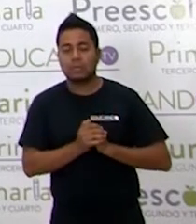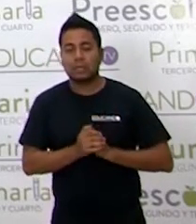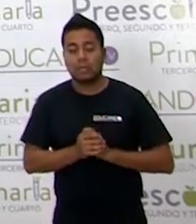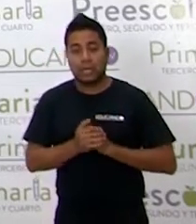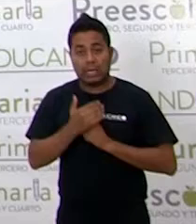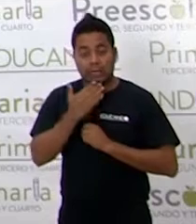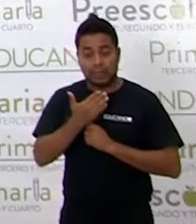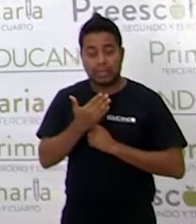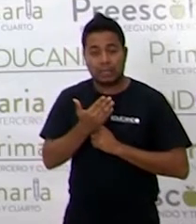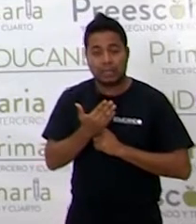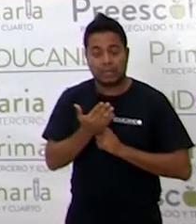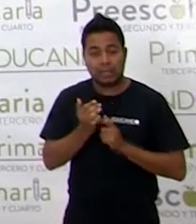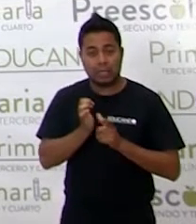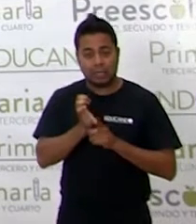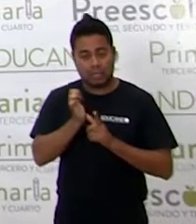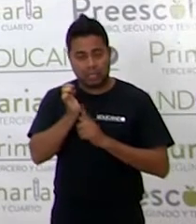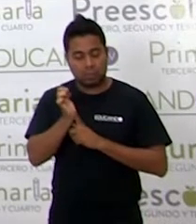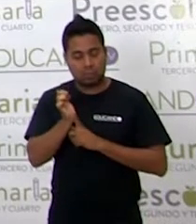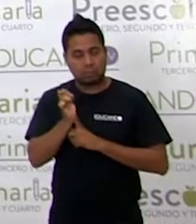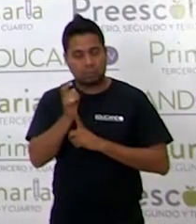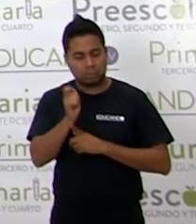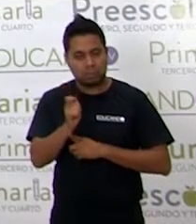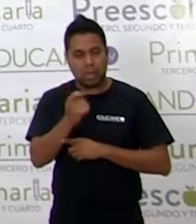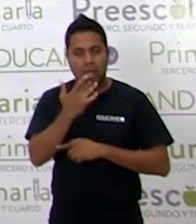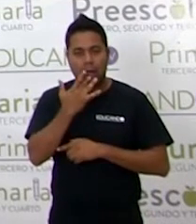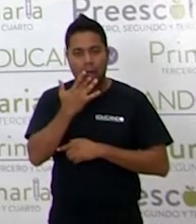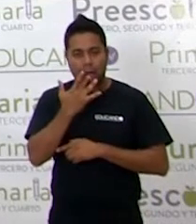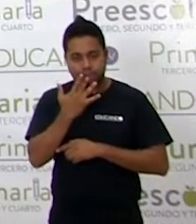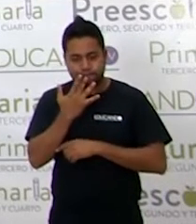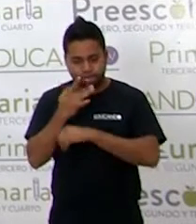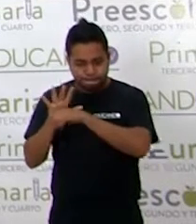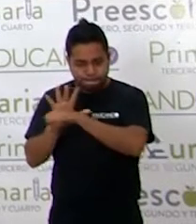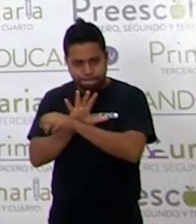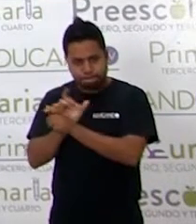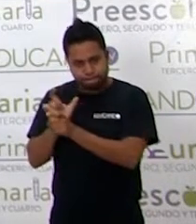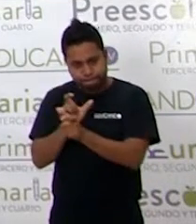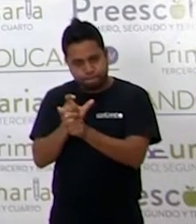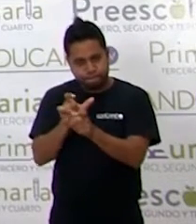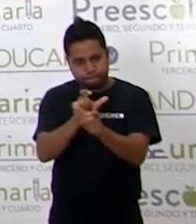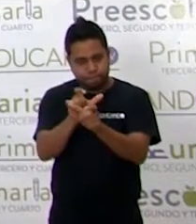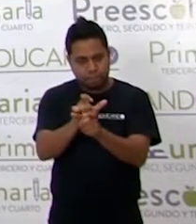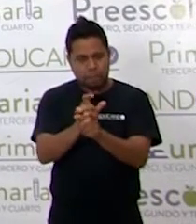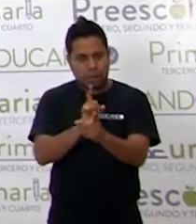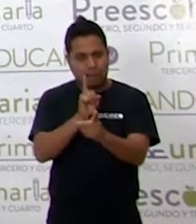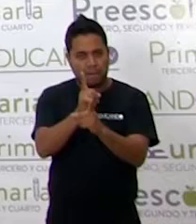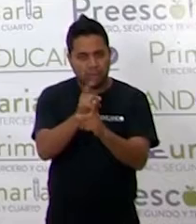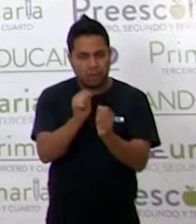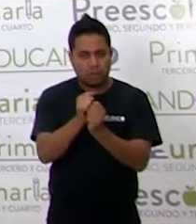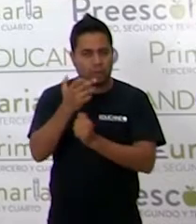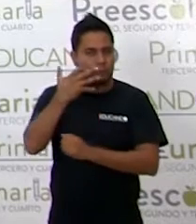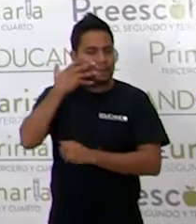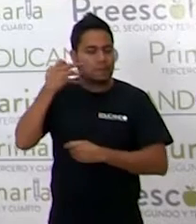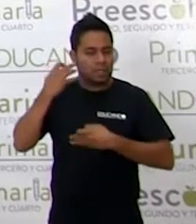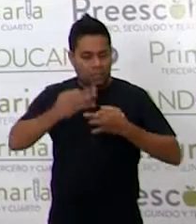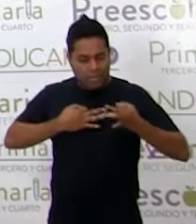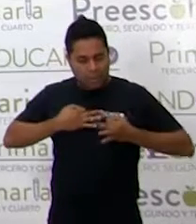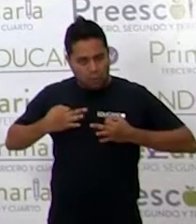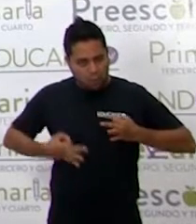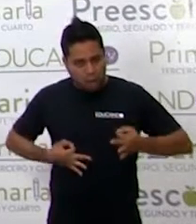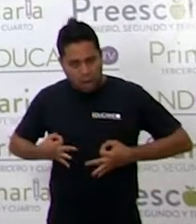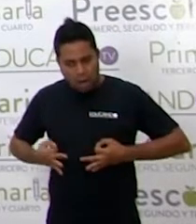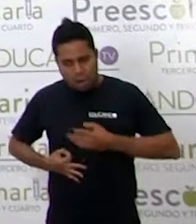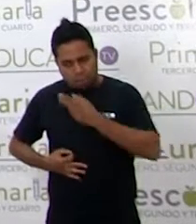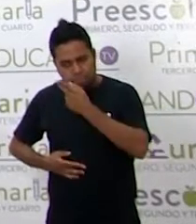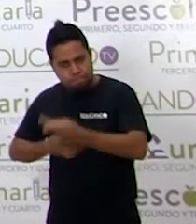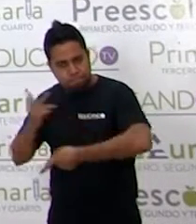Entonces, fueron a ver al jaguar, haciéndole la misma pregunta.